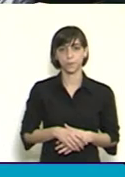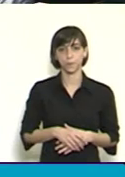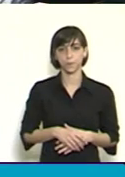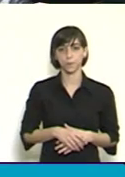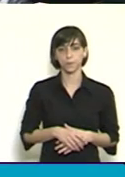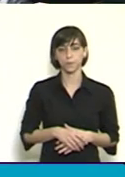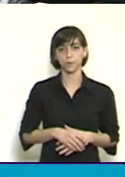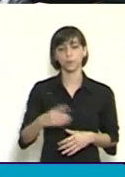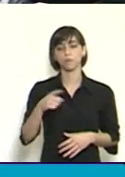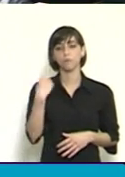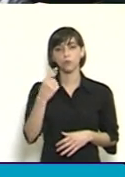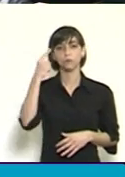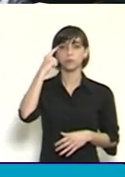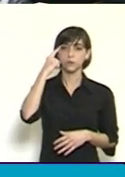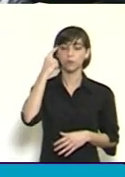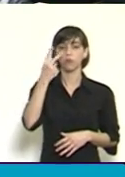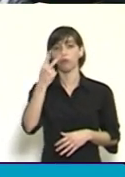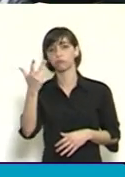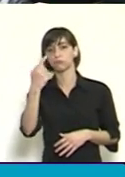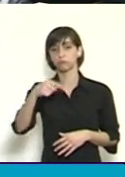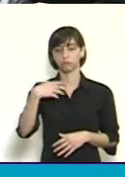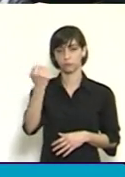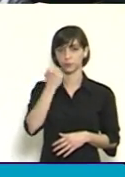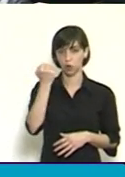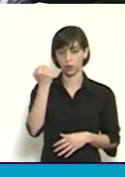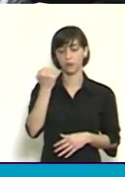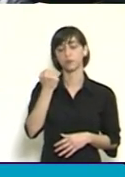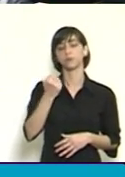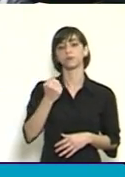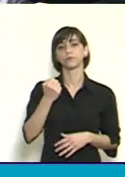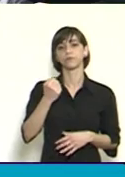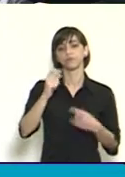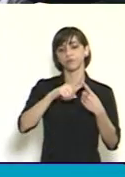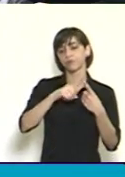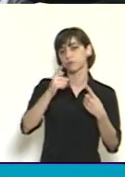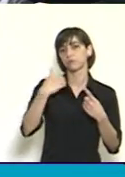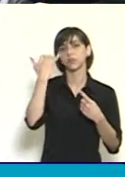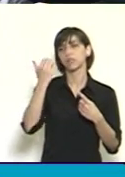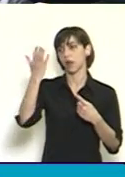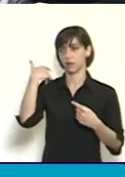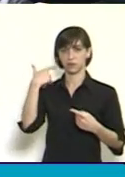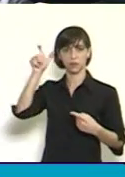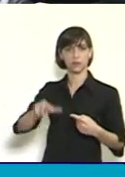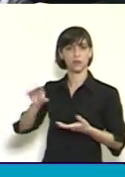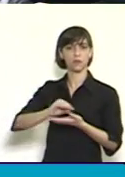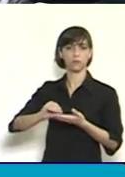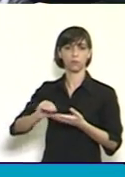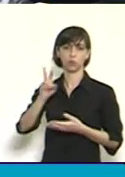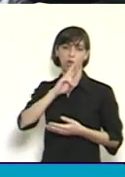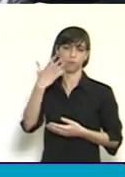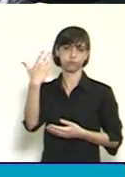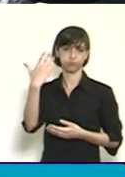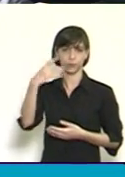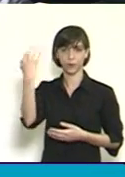Creemos dos o tres cuestiones a destacar. La primera, casi todas las mencionó la diputada informante. El rol del Estado,